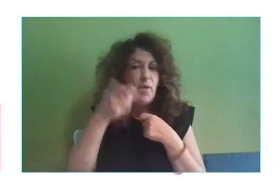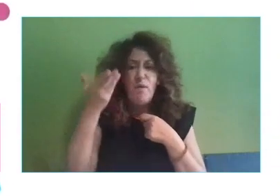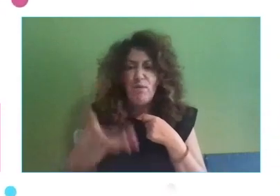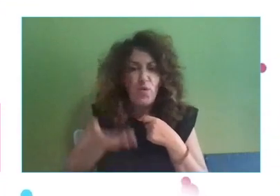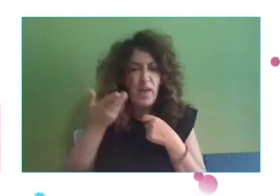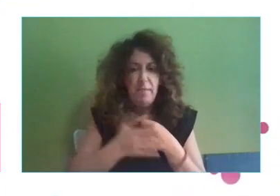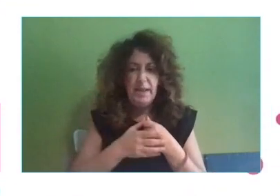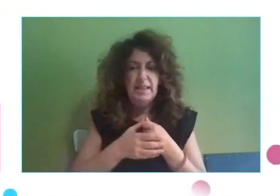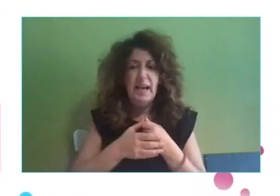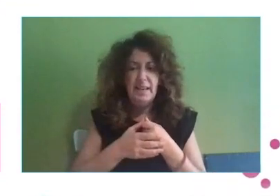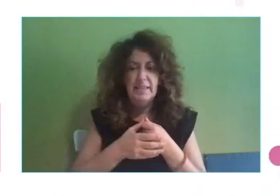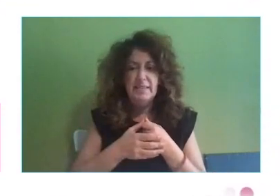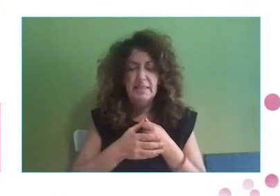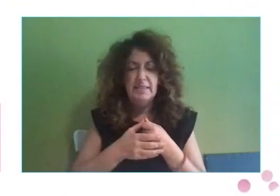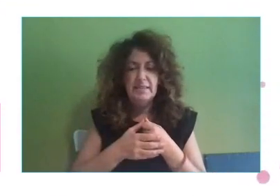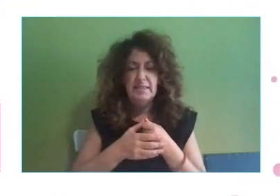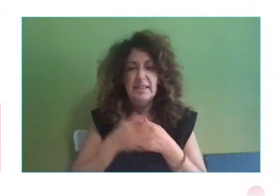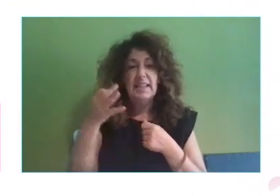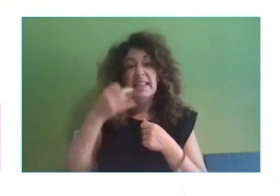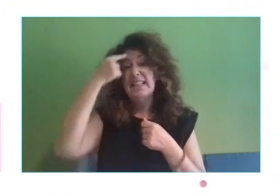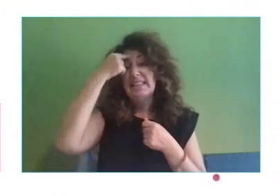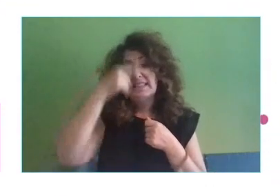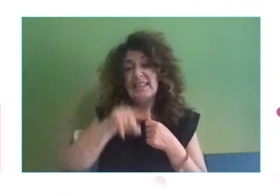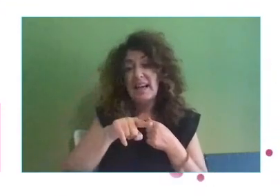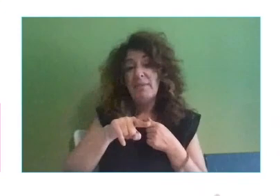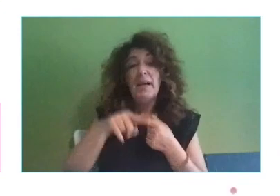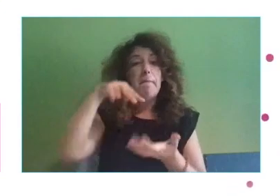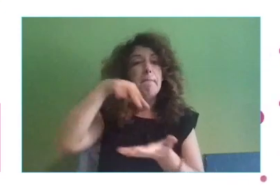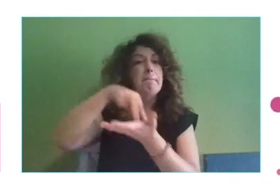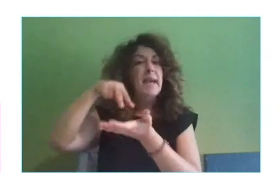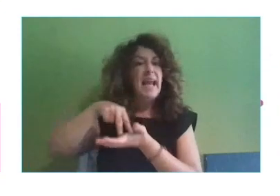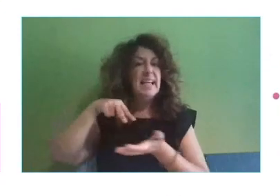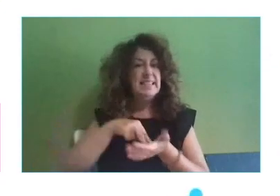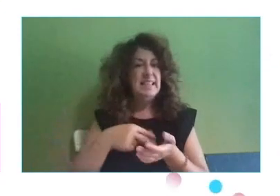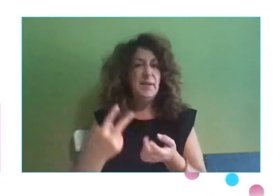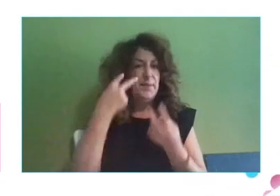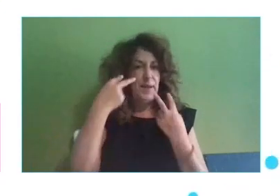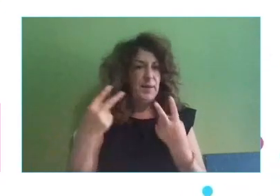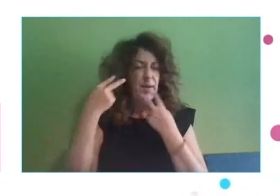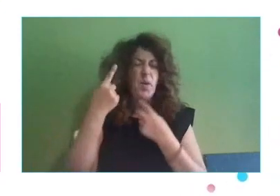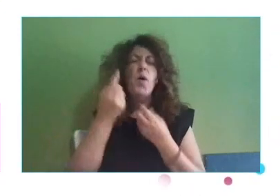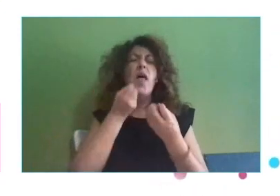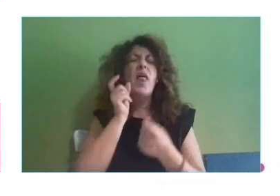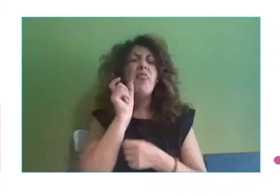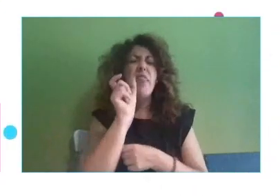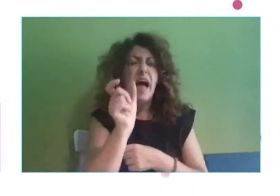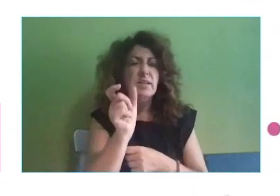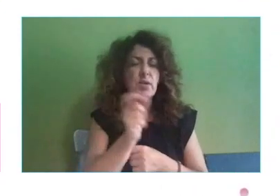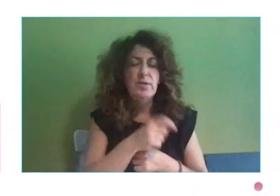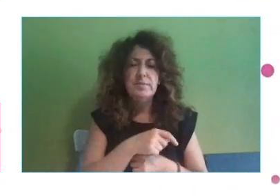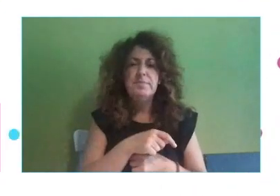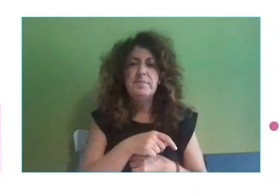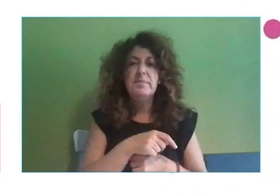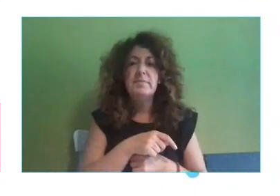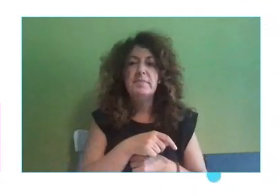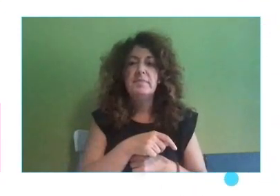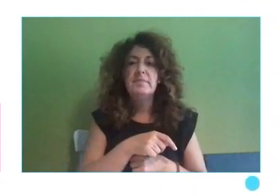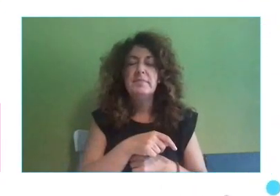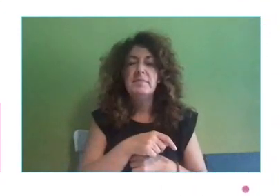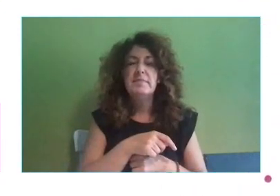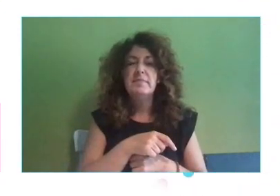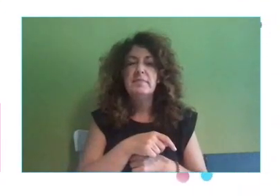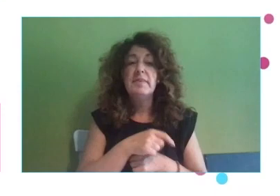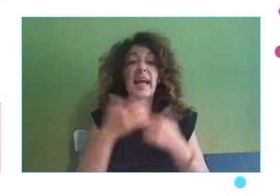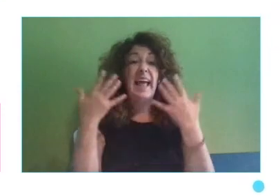saber que estás presente. Os doy un dato solamente. Ocho de cada diez PyMEs